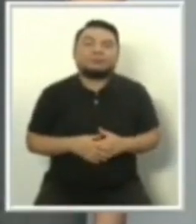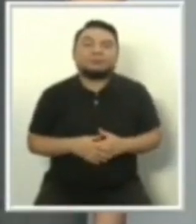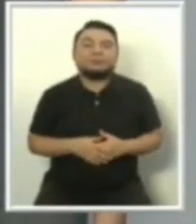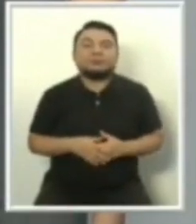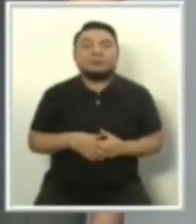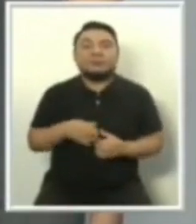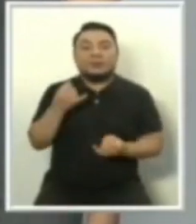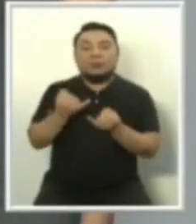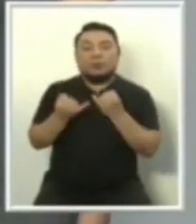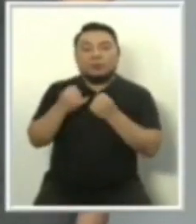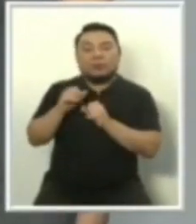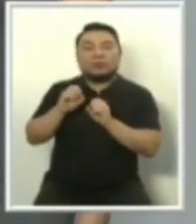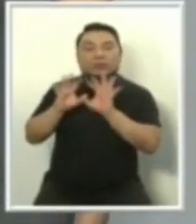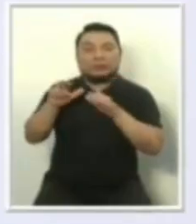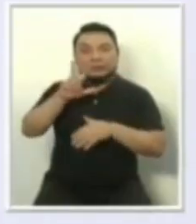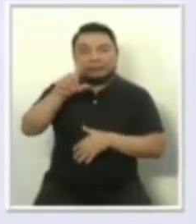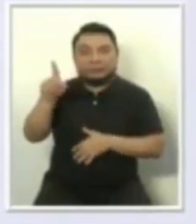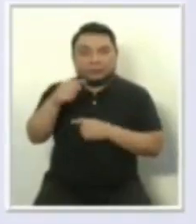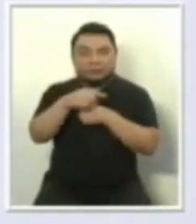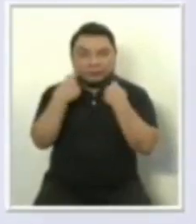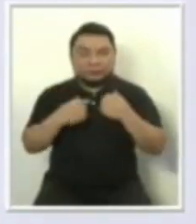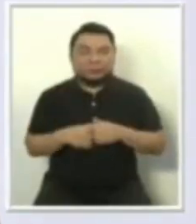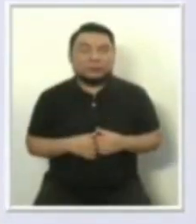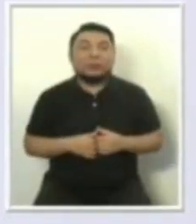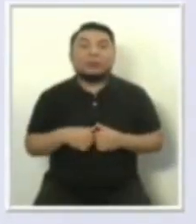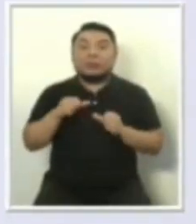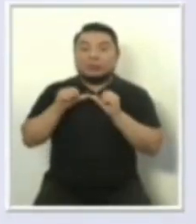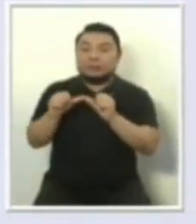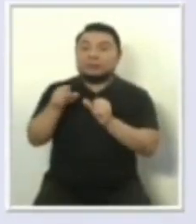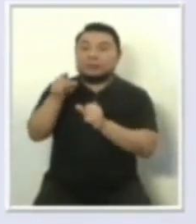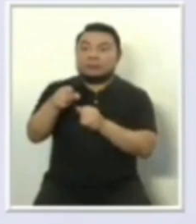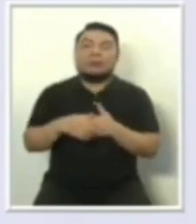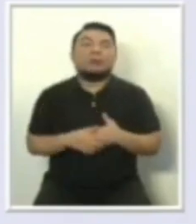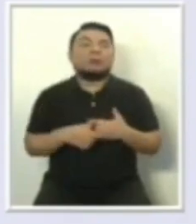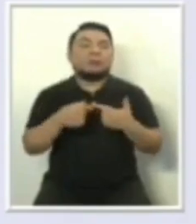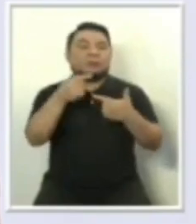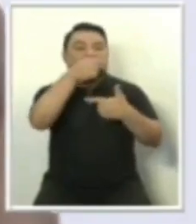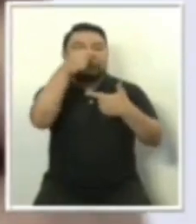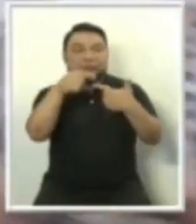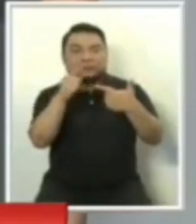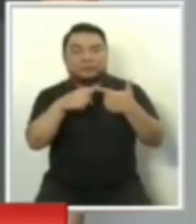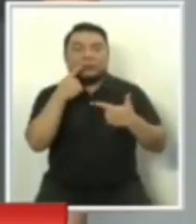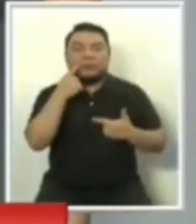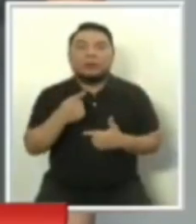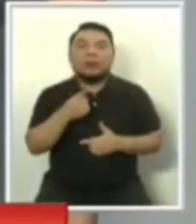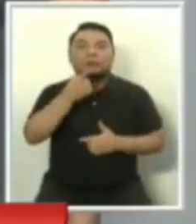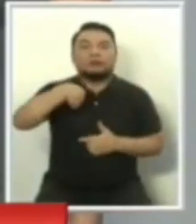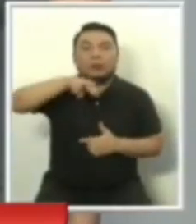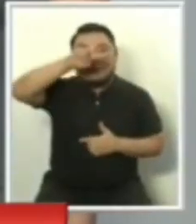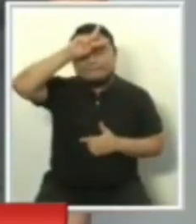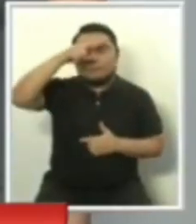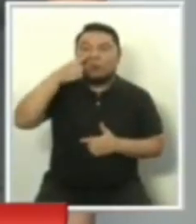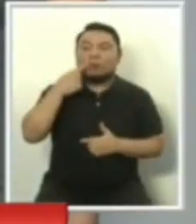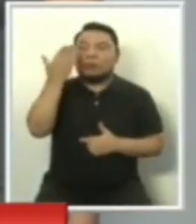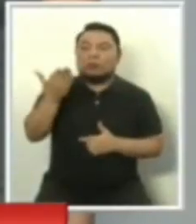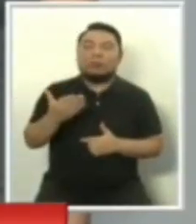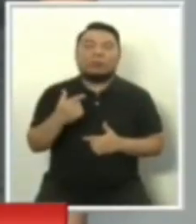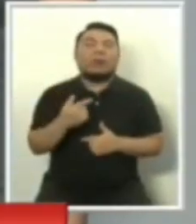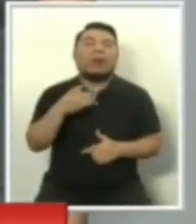fecha del debate. Es decir, el 31 de marzo. Continuamos con Partido Democrático, Somos Perú, Daniel Salaverri.